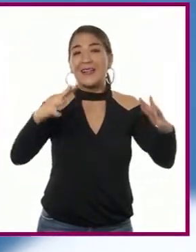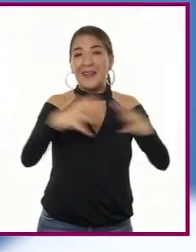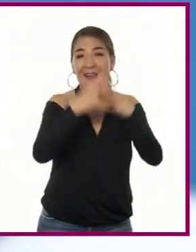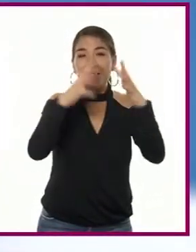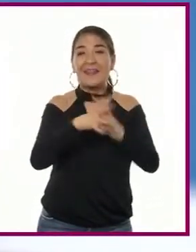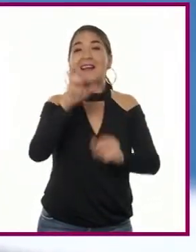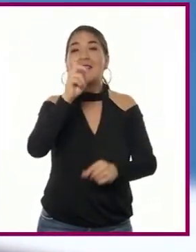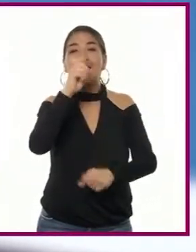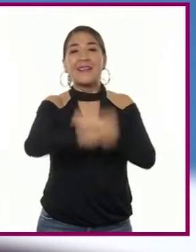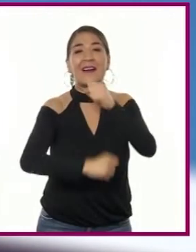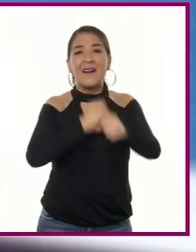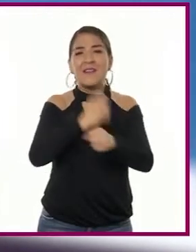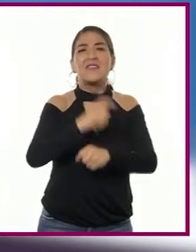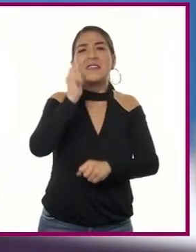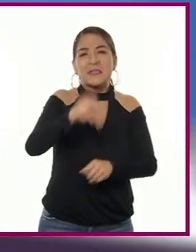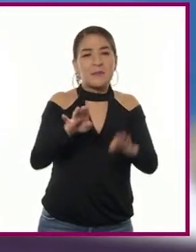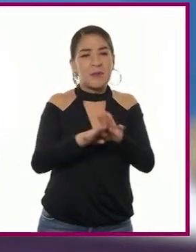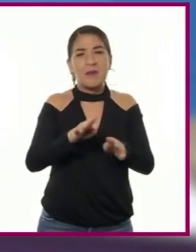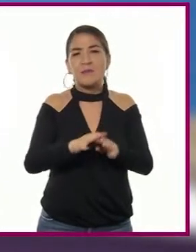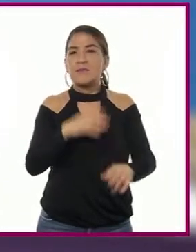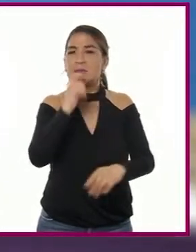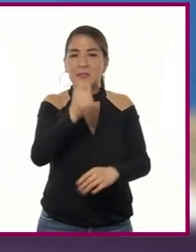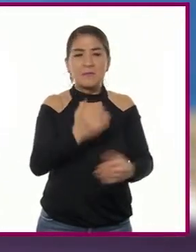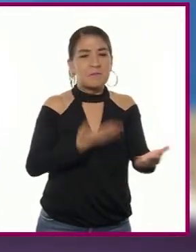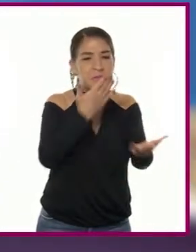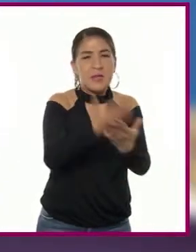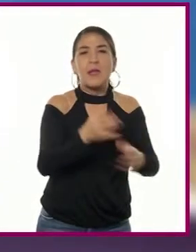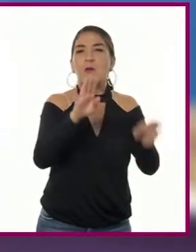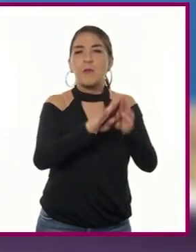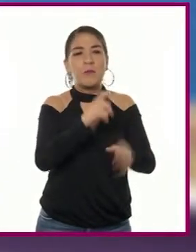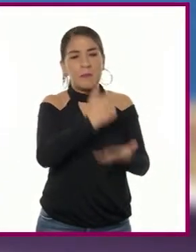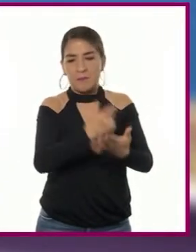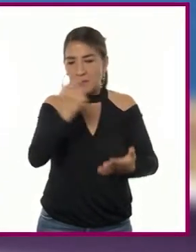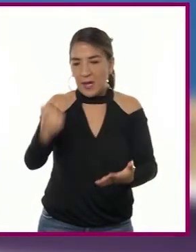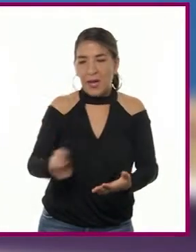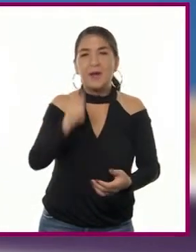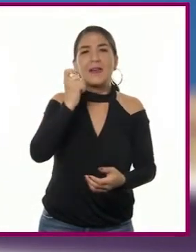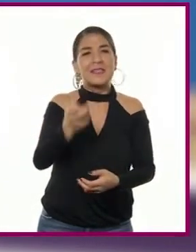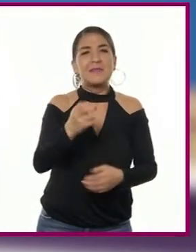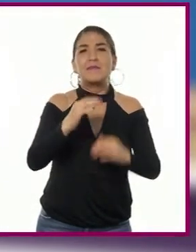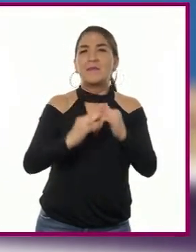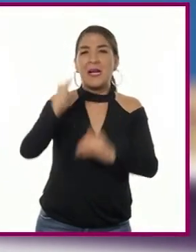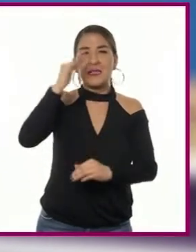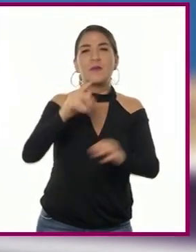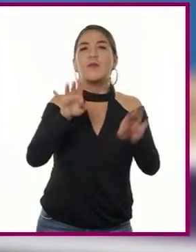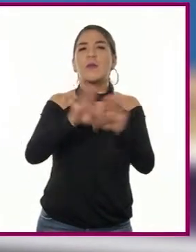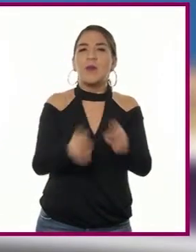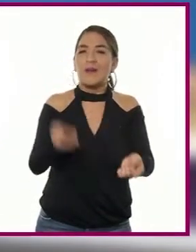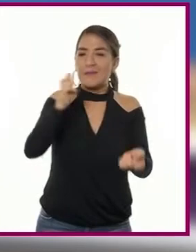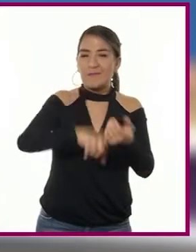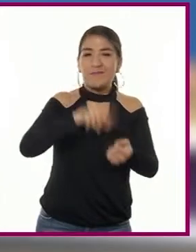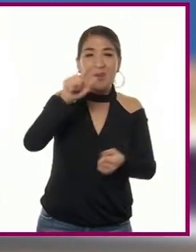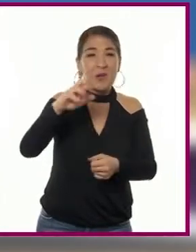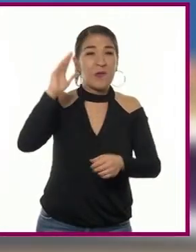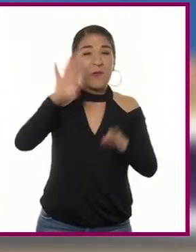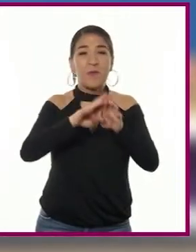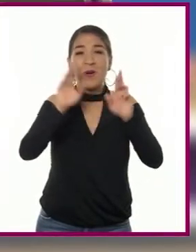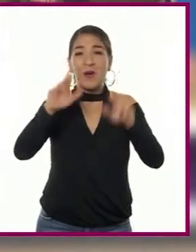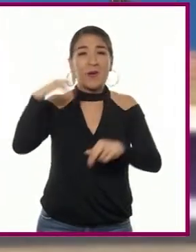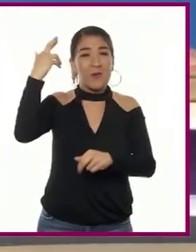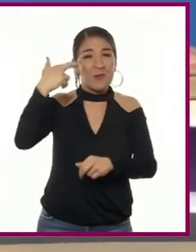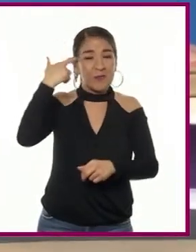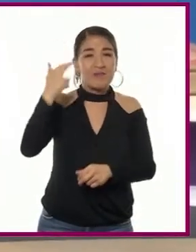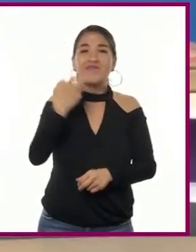cuales exigieron un gasto económico enorme que con el paso del tiempo dejaron las arcas de la corona española constantemente